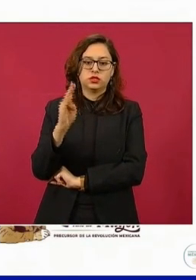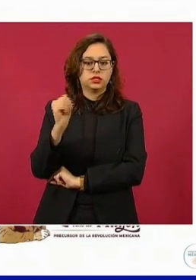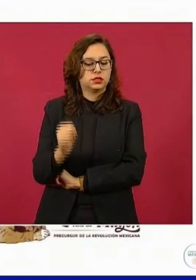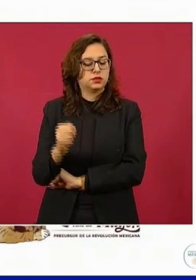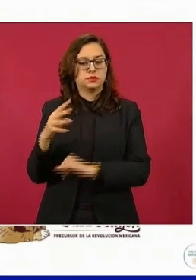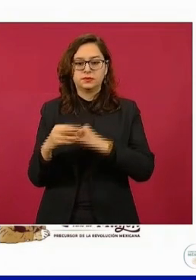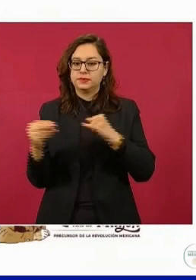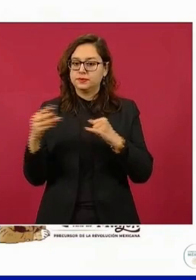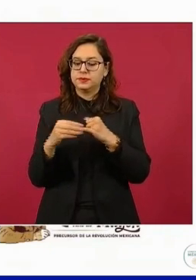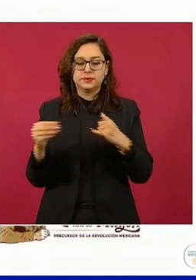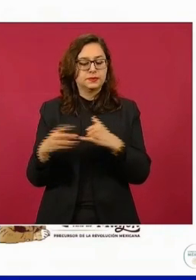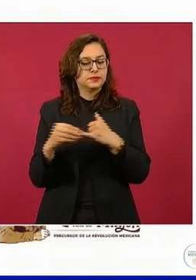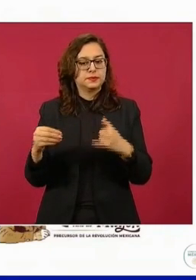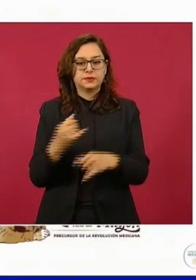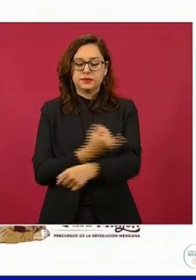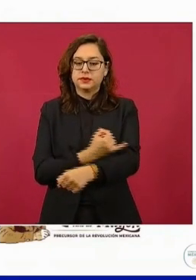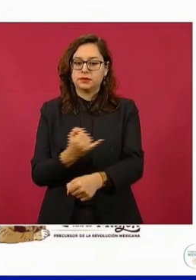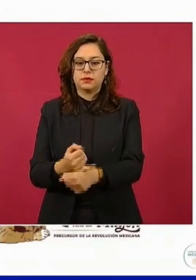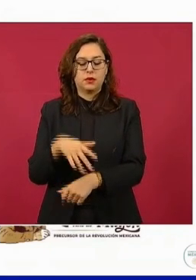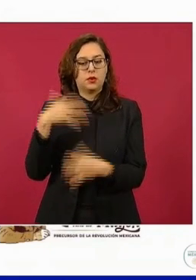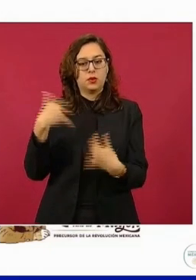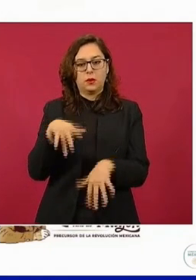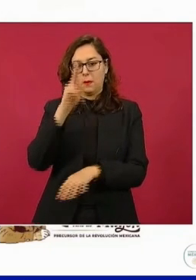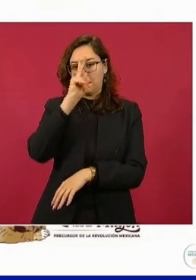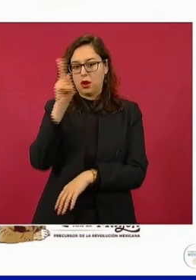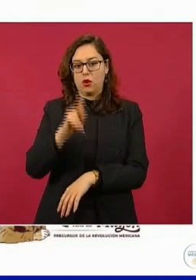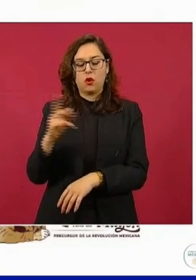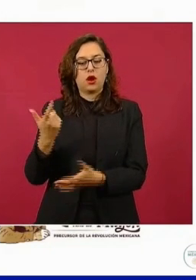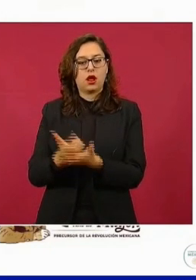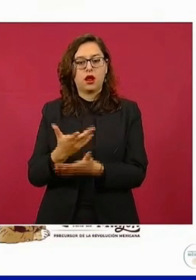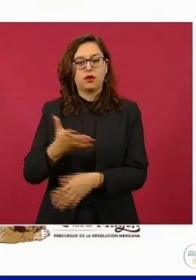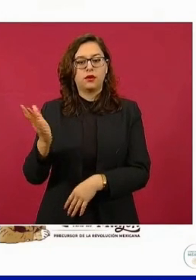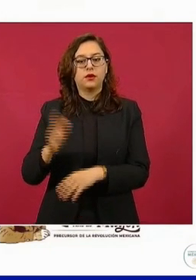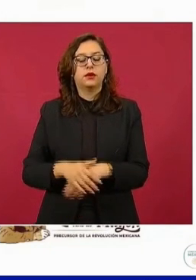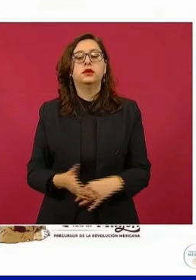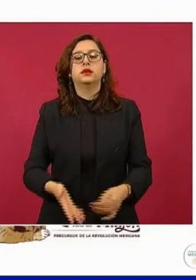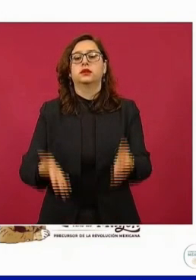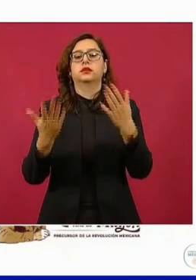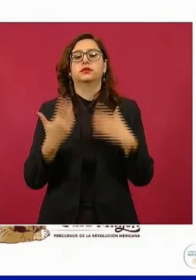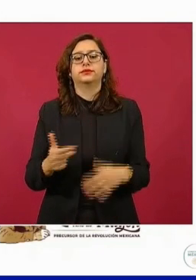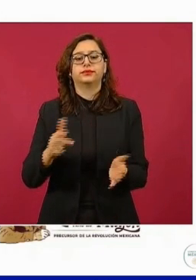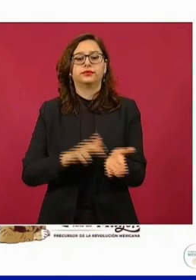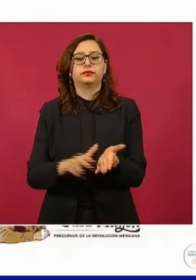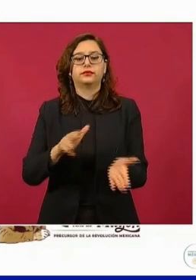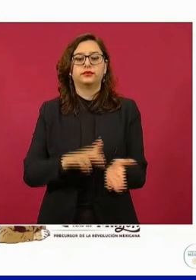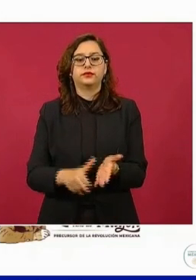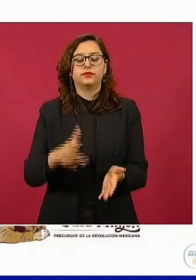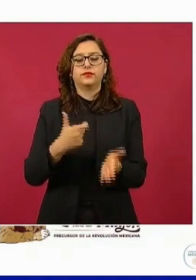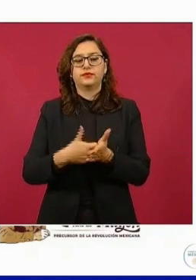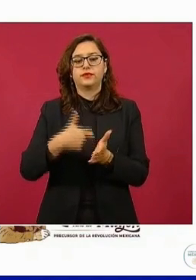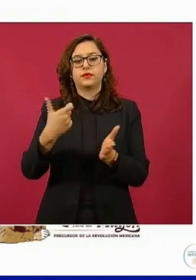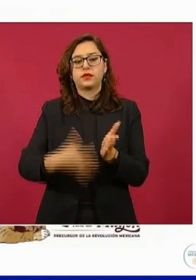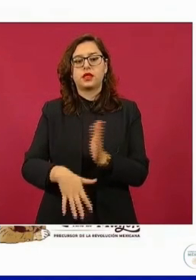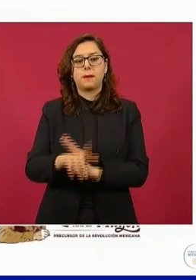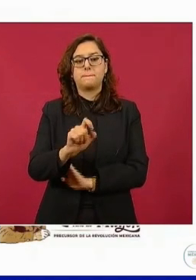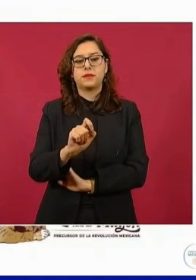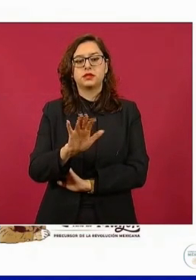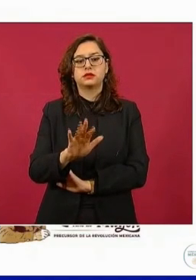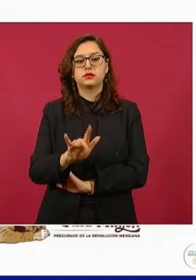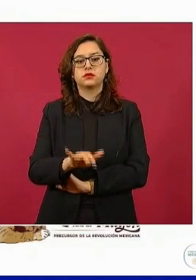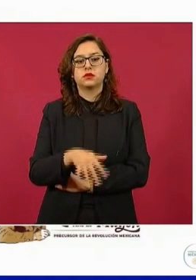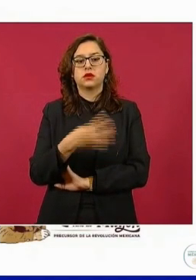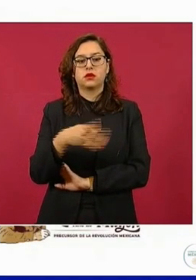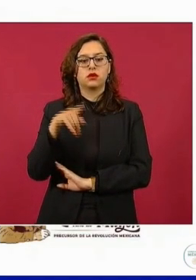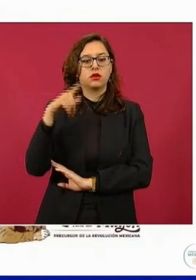centavos en Iztapalapa. Y por último, él dice la más barata, 20.54 de Shell en